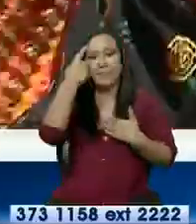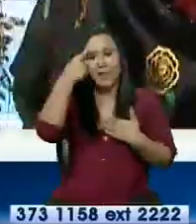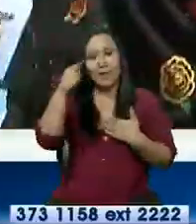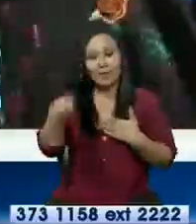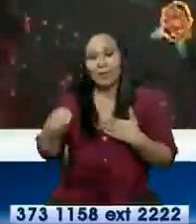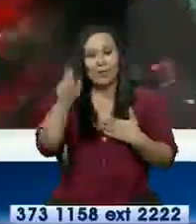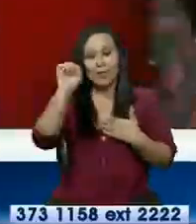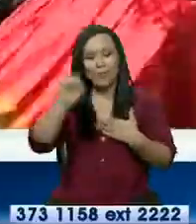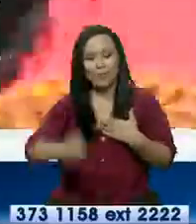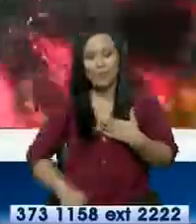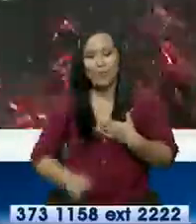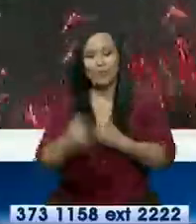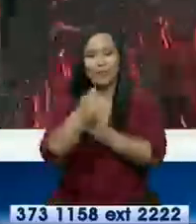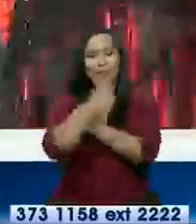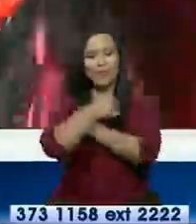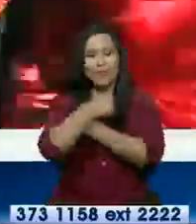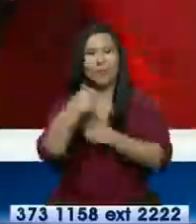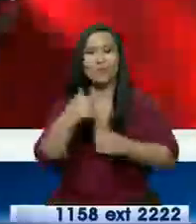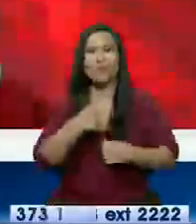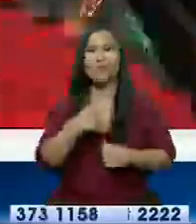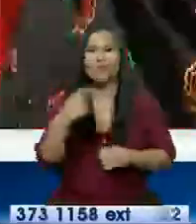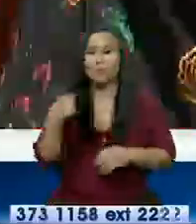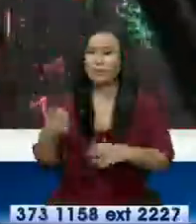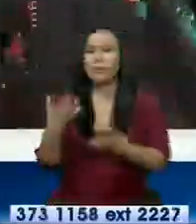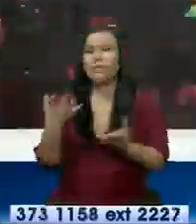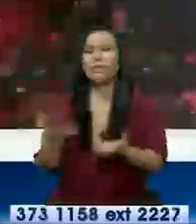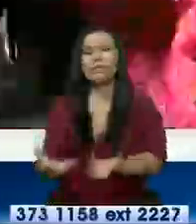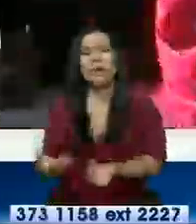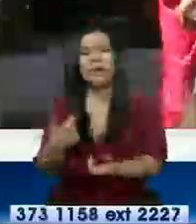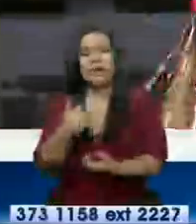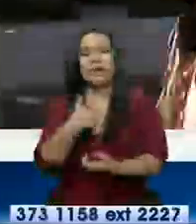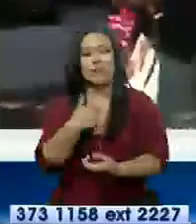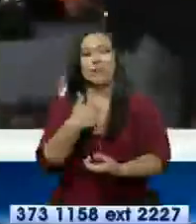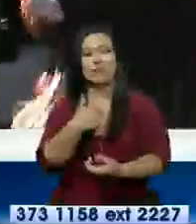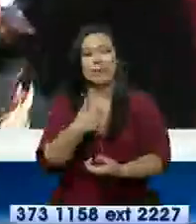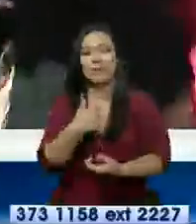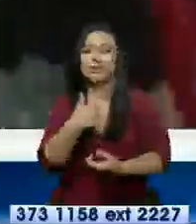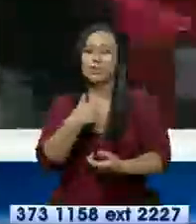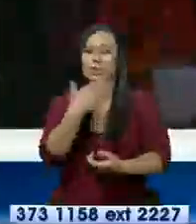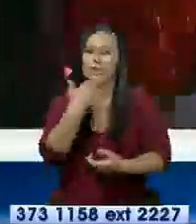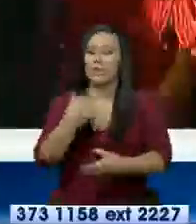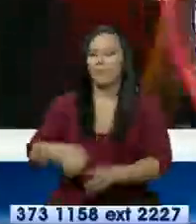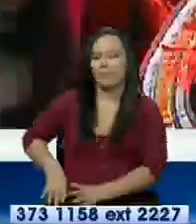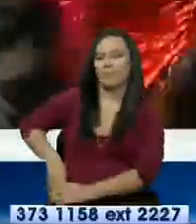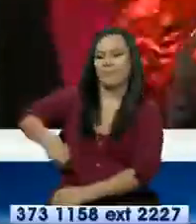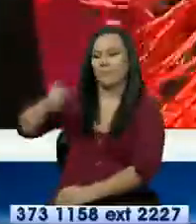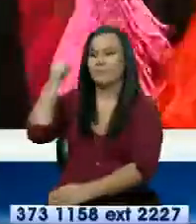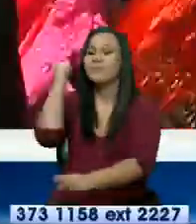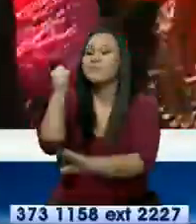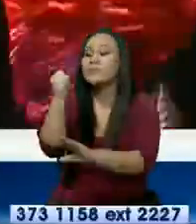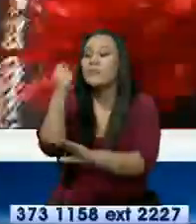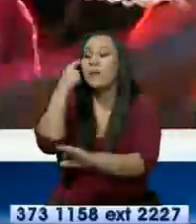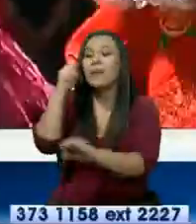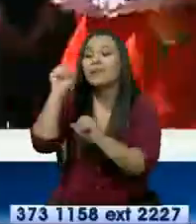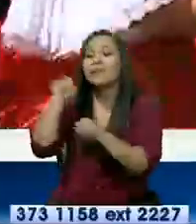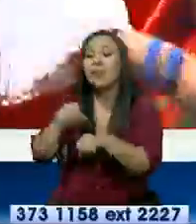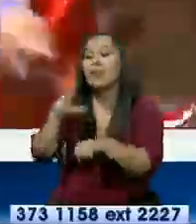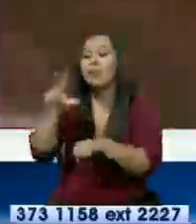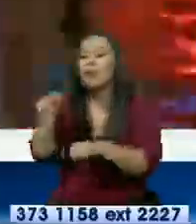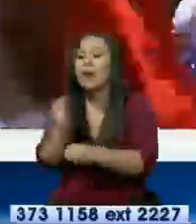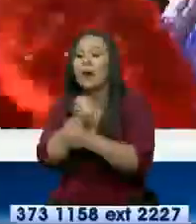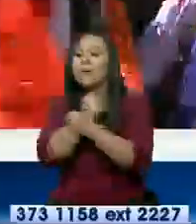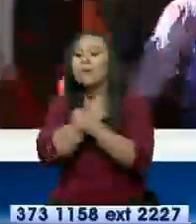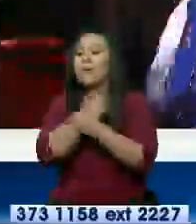¡Acaso para que me quieras, cuyayay! ¡Te puse el puñal en el pecho, cuyayay!